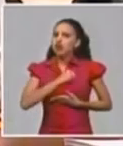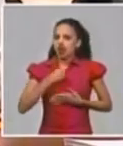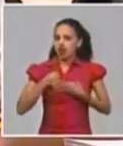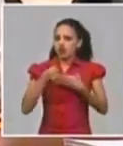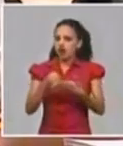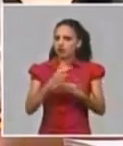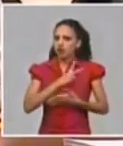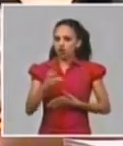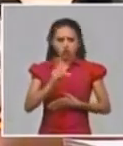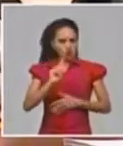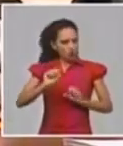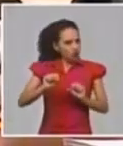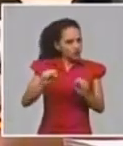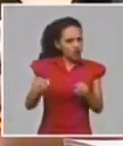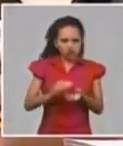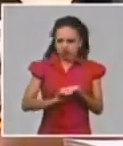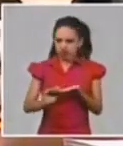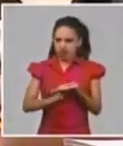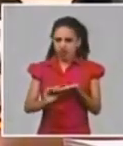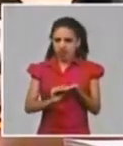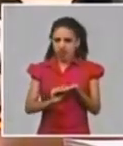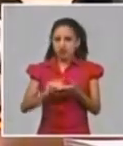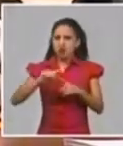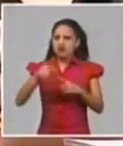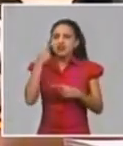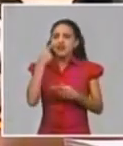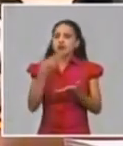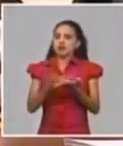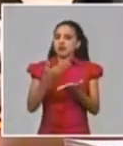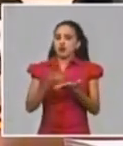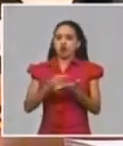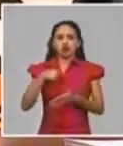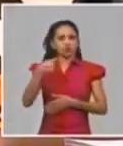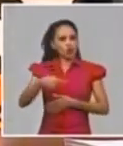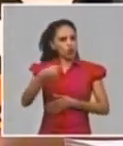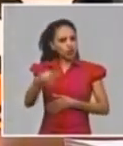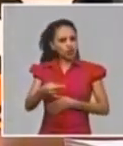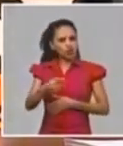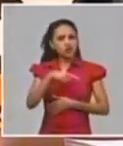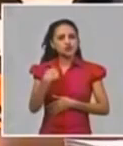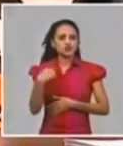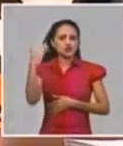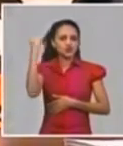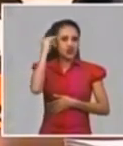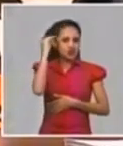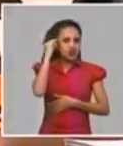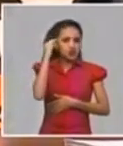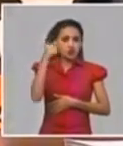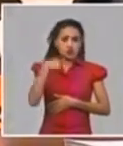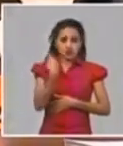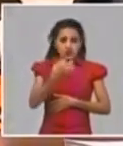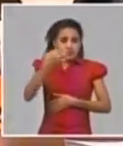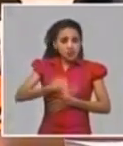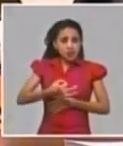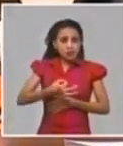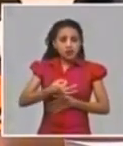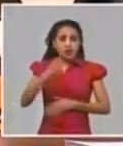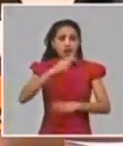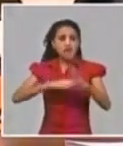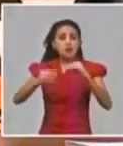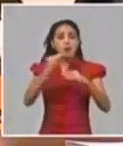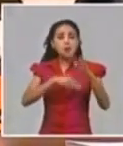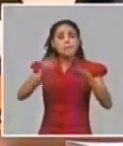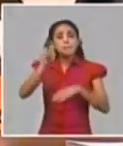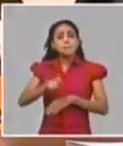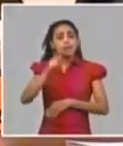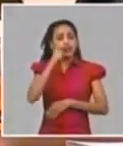y esa es la evidencia que todos los días recibimos. Nosotros que muchas veces hablamos con ministros personalmente, donde nos solicitan